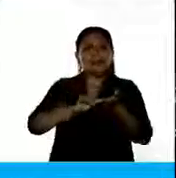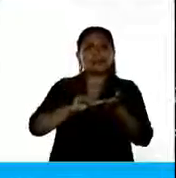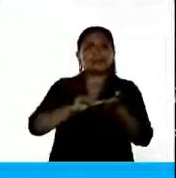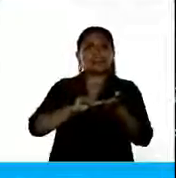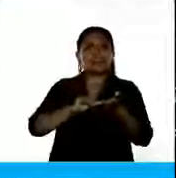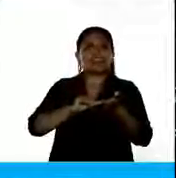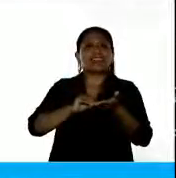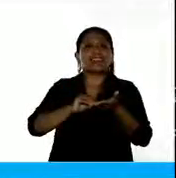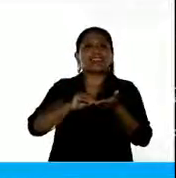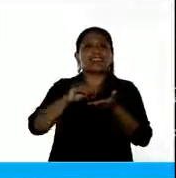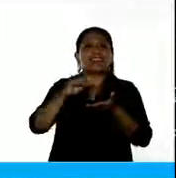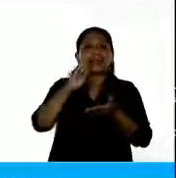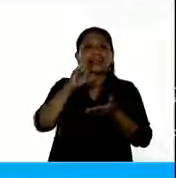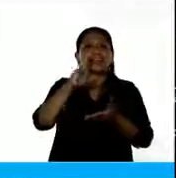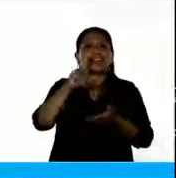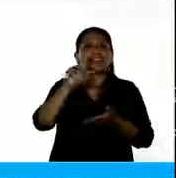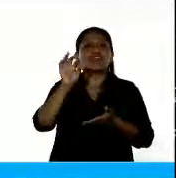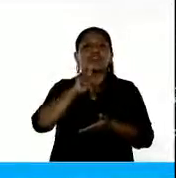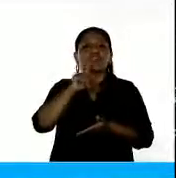la diputada Cristina Vilota.